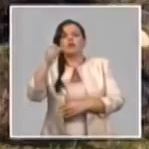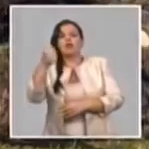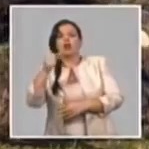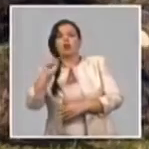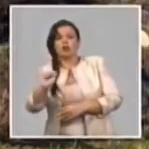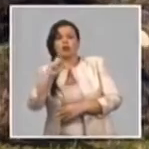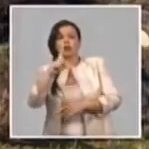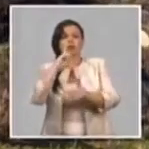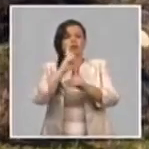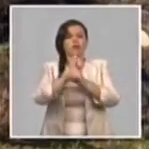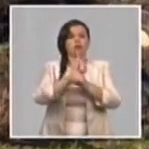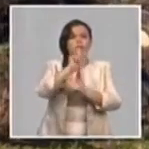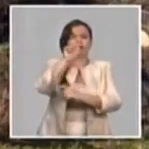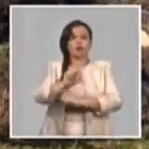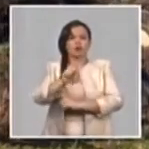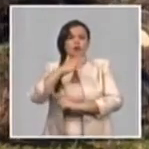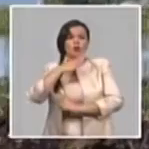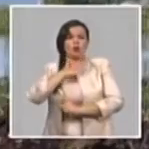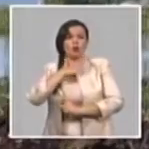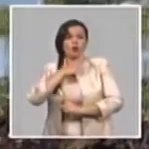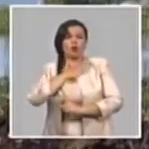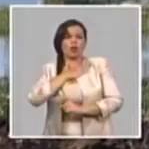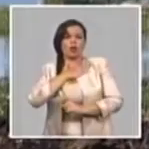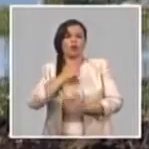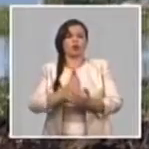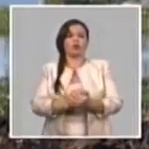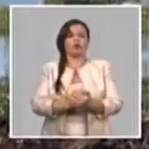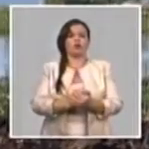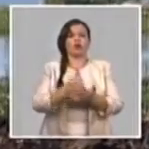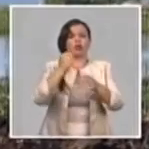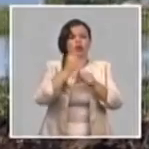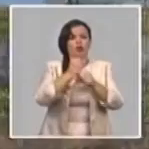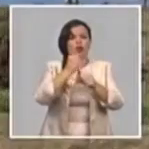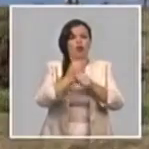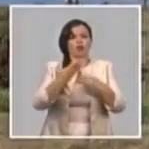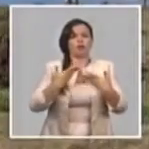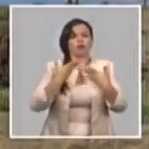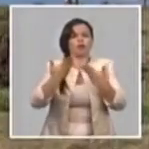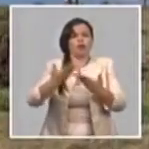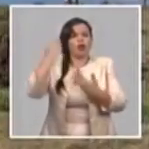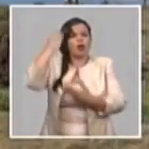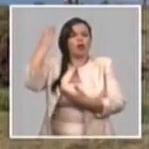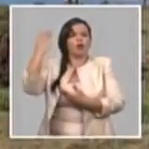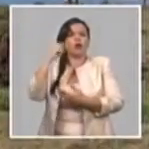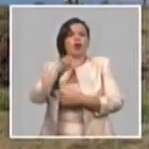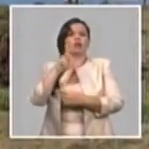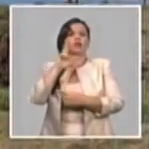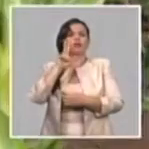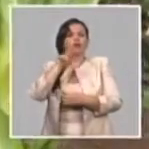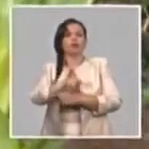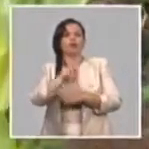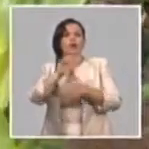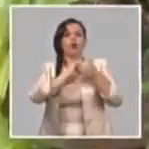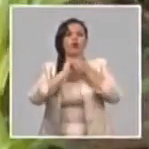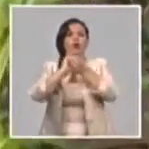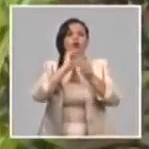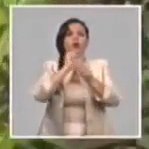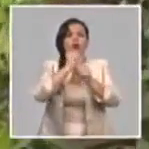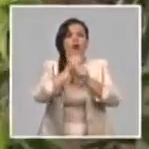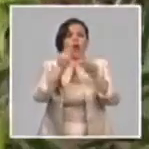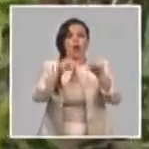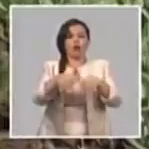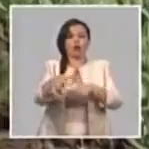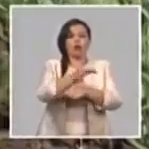propietario y a la vez es usufructorio. Y cómo allí con la cooperación de compañeros de la localidad que se dedican a los menesteres